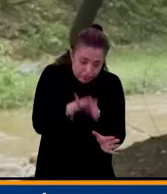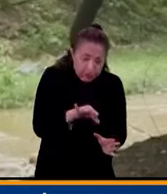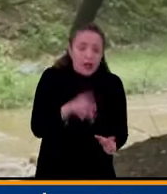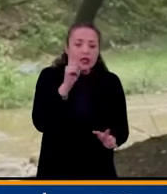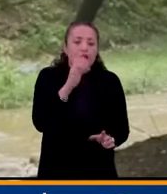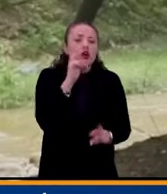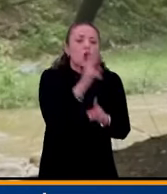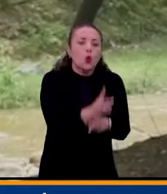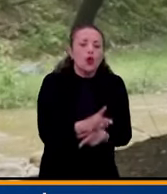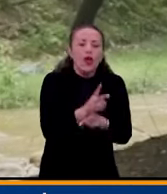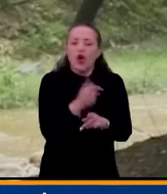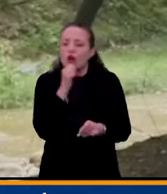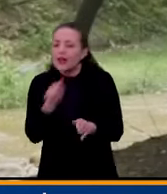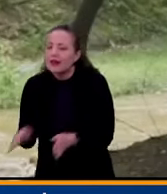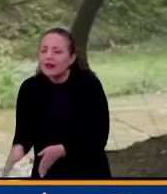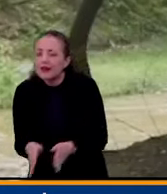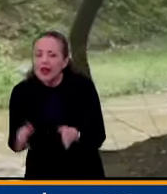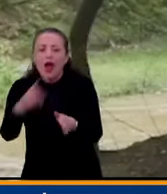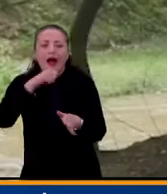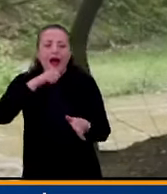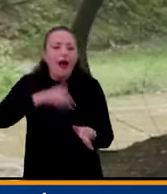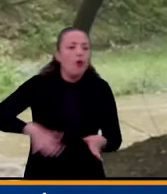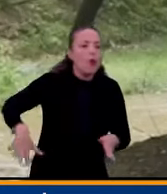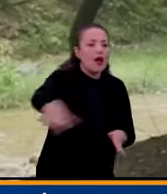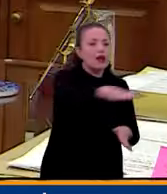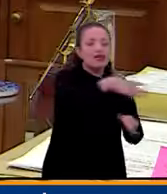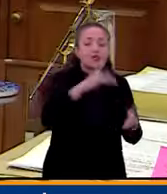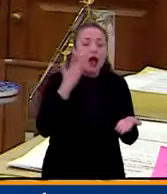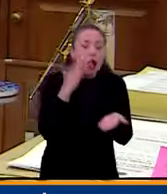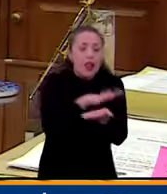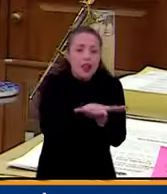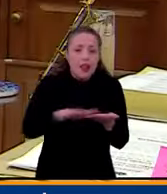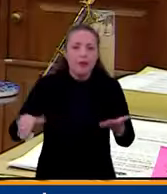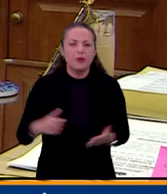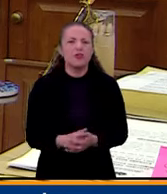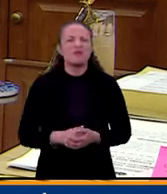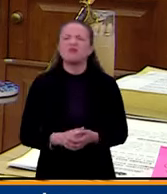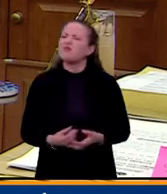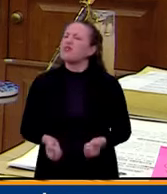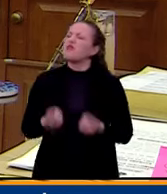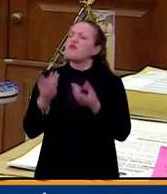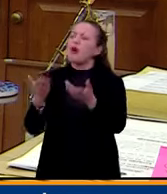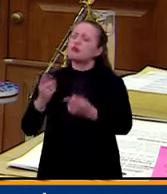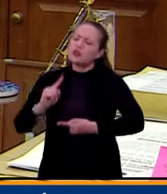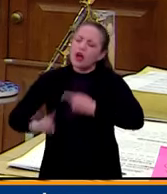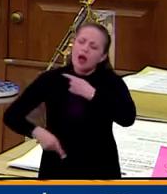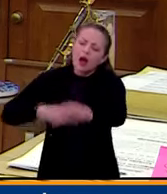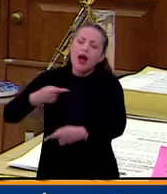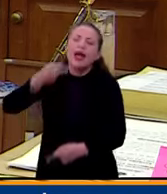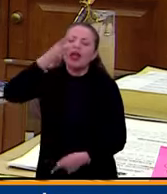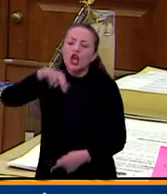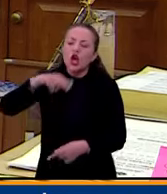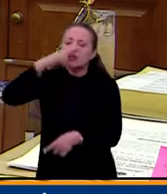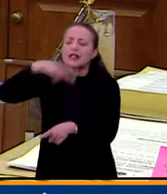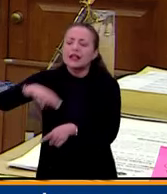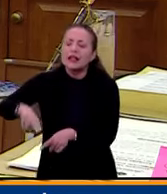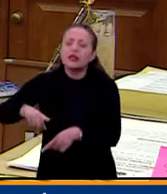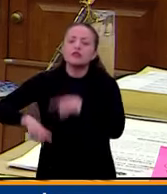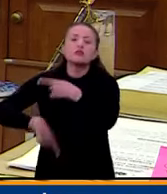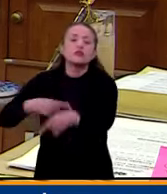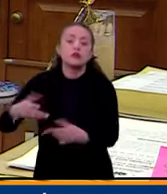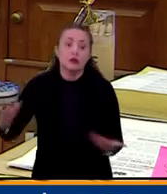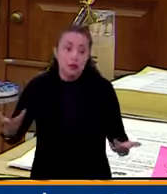cuidado de esos ríos y de esos cuerpos de agua después de que son limpios. ¿Qué les vamos a dejar a nuestros hijos, a nuestros nietos? Entonces